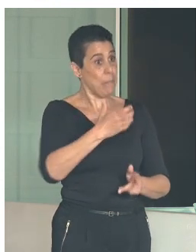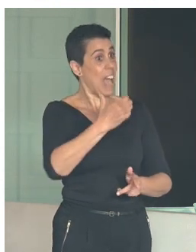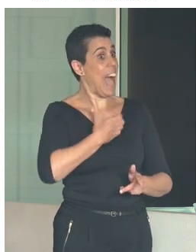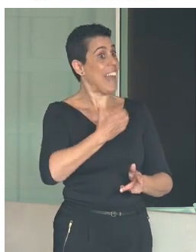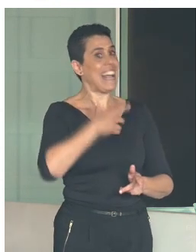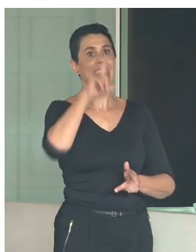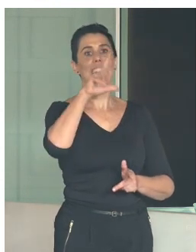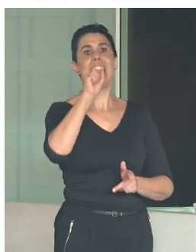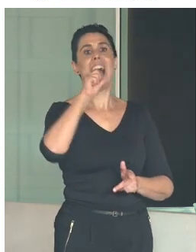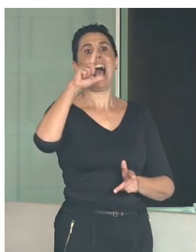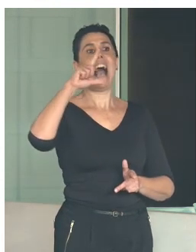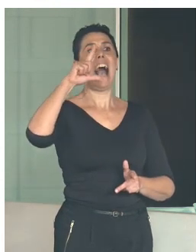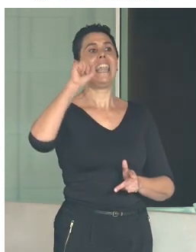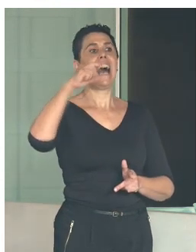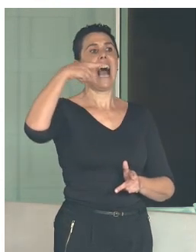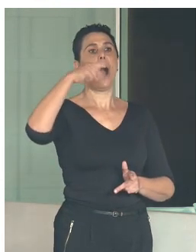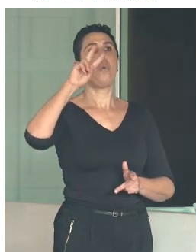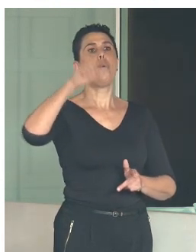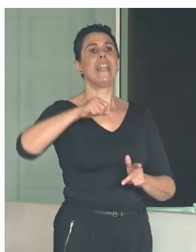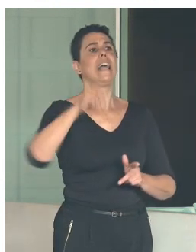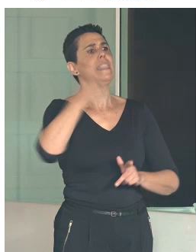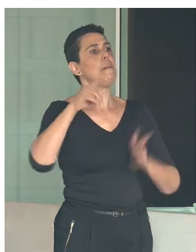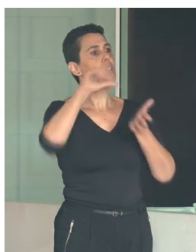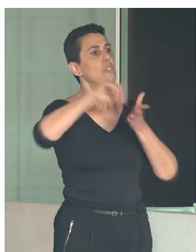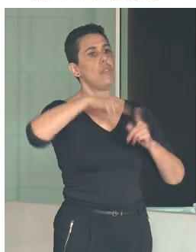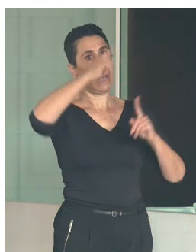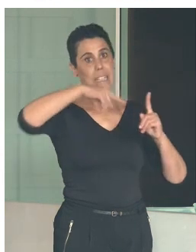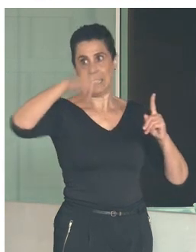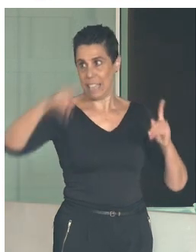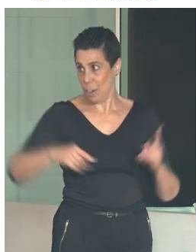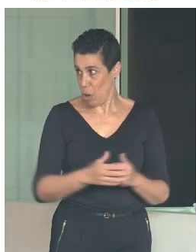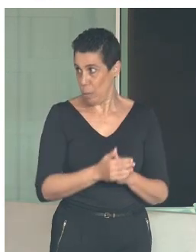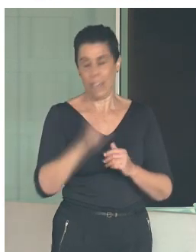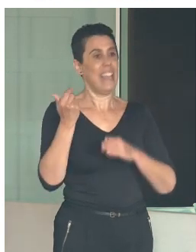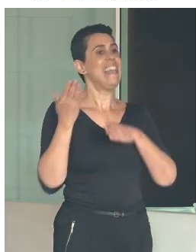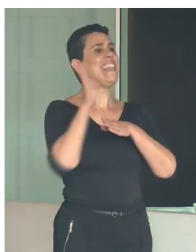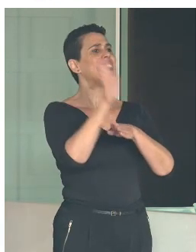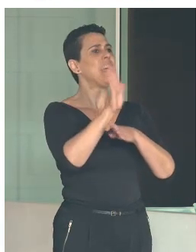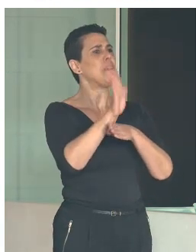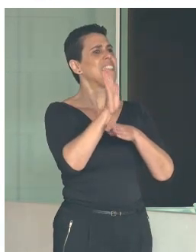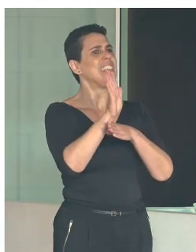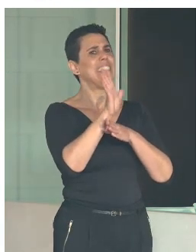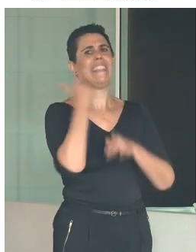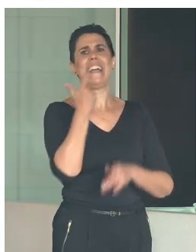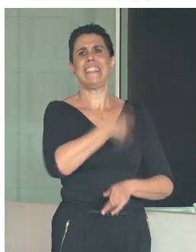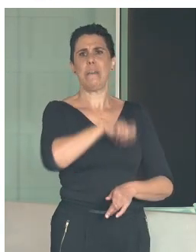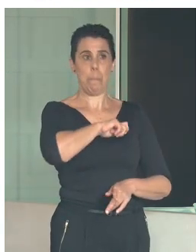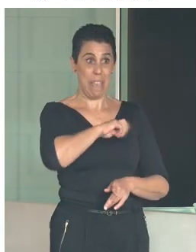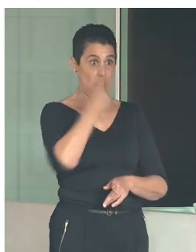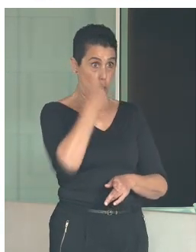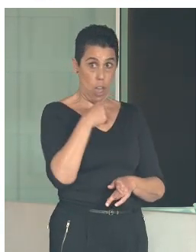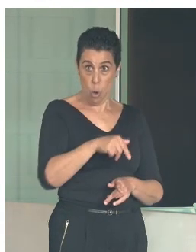de Segovia. Cabildo de Córdoba, representante del Comité Español de Personas con Discapacidad, representantes de ONCE,